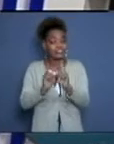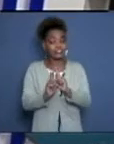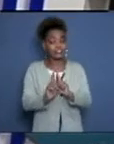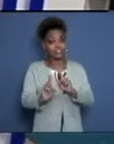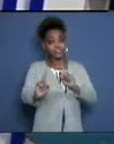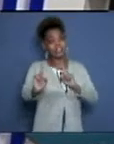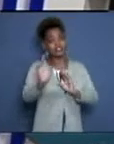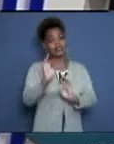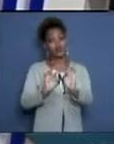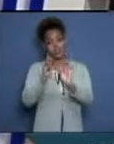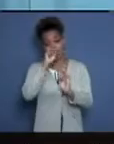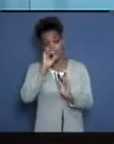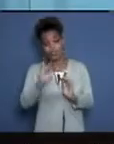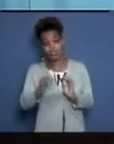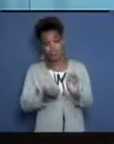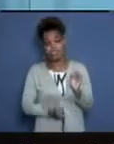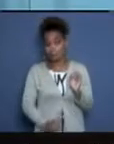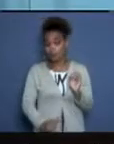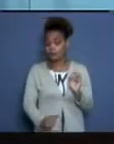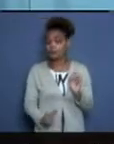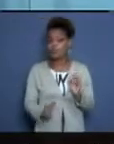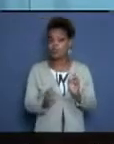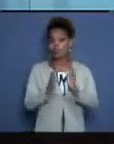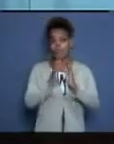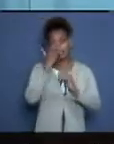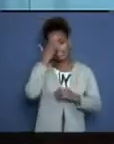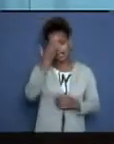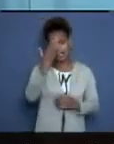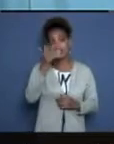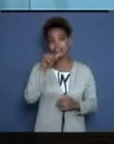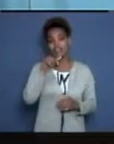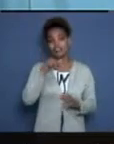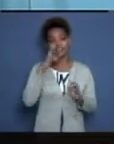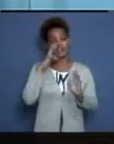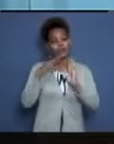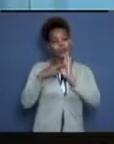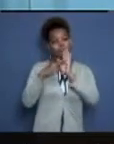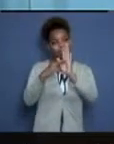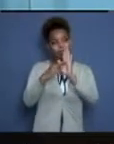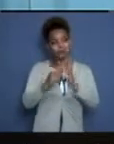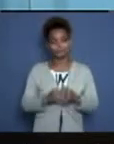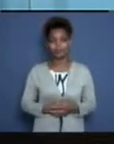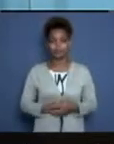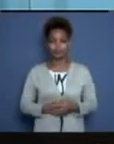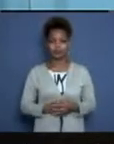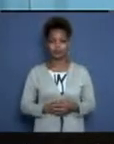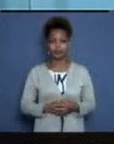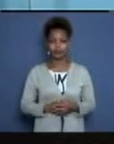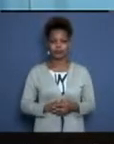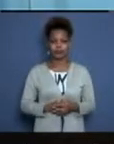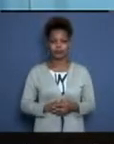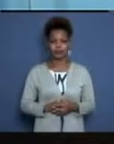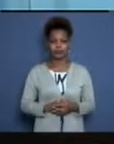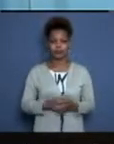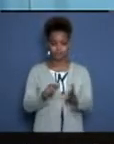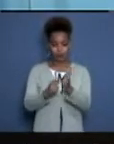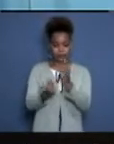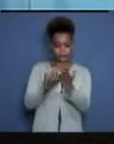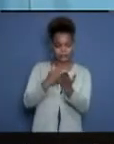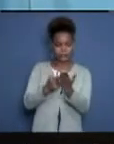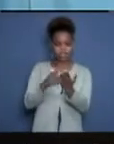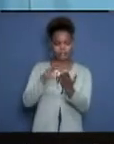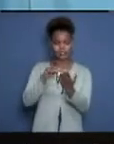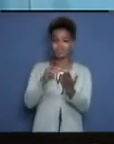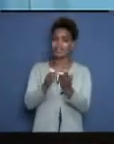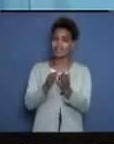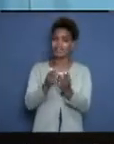Para los que no se han incorporado, nos dice por acá una internauta, el llamado a que se incorporen